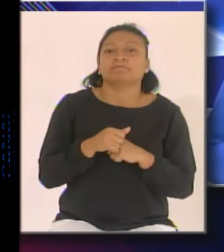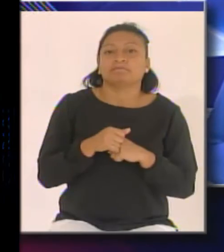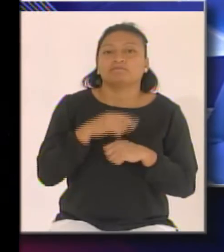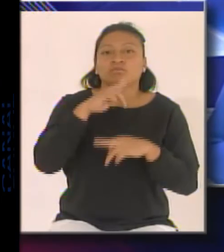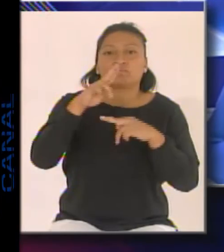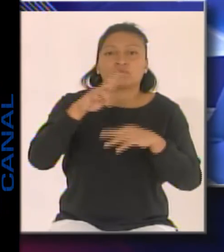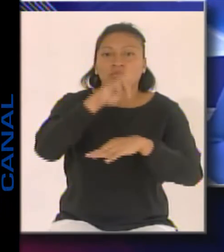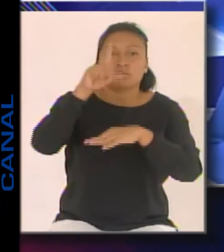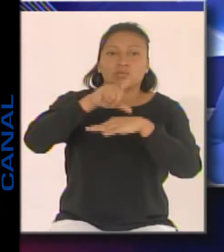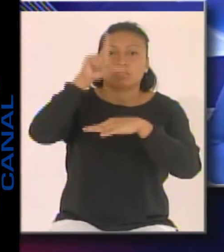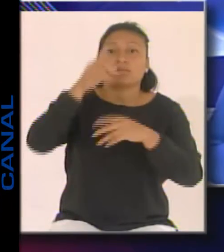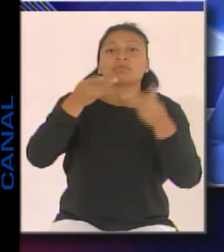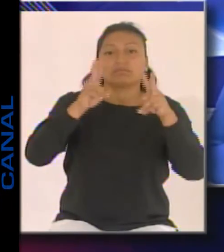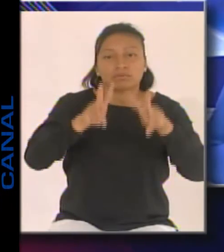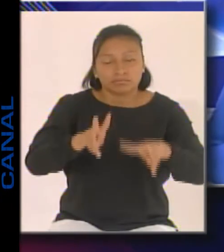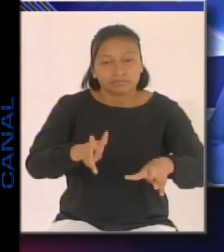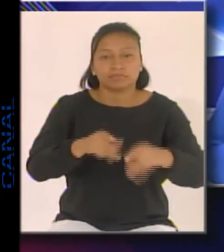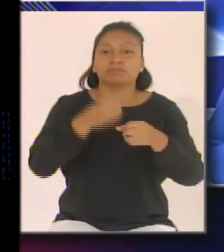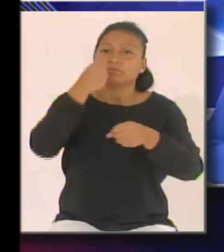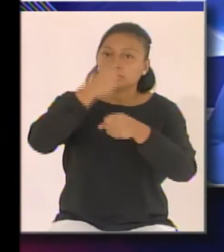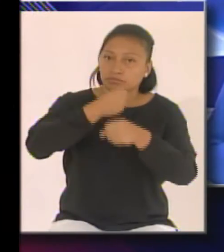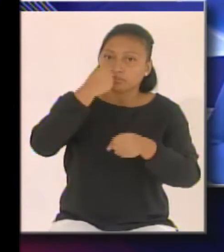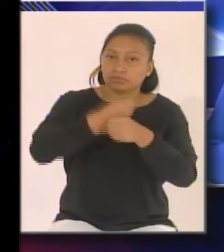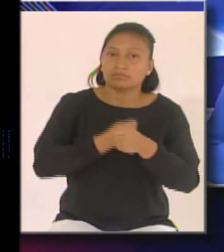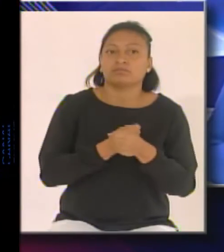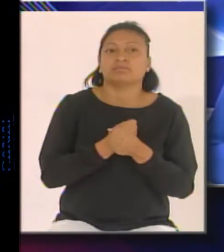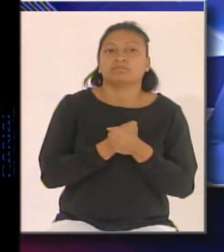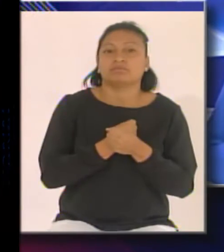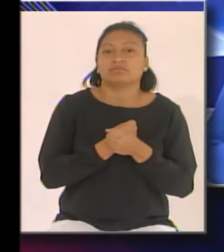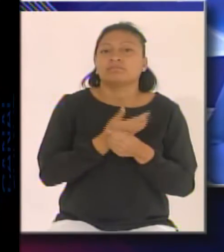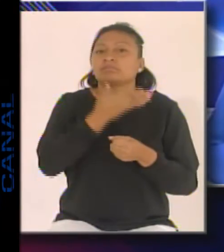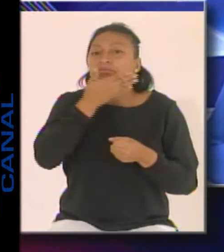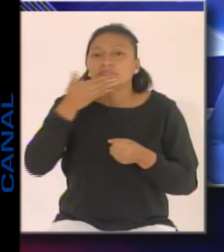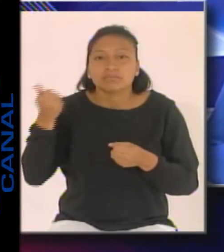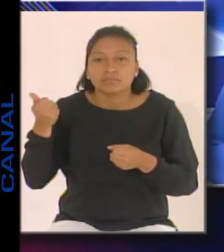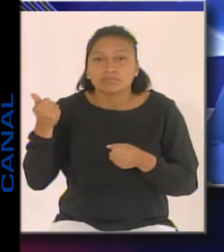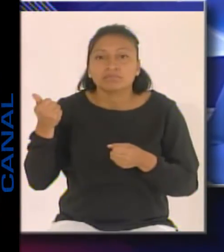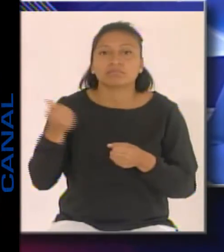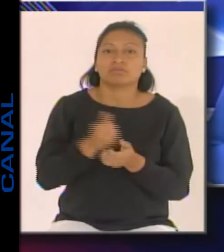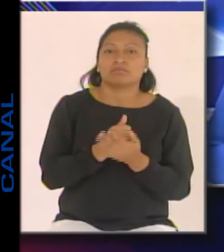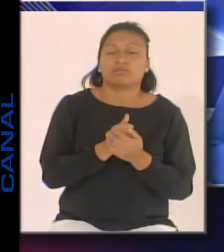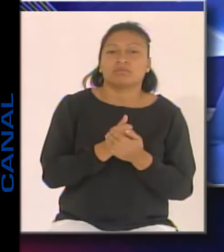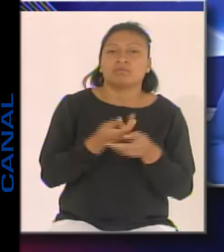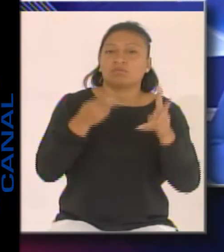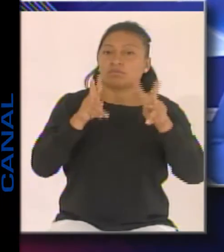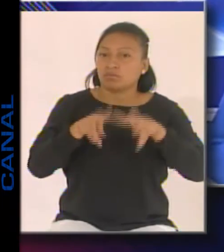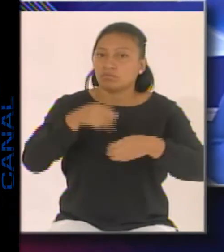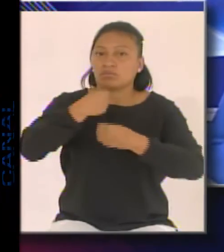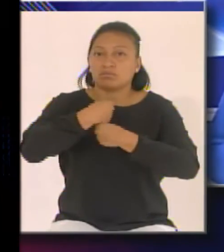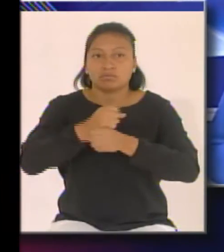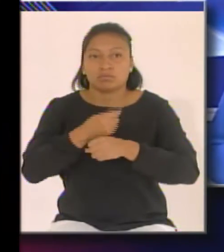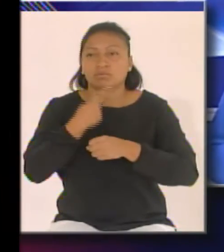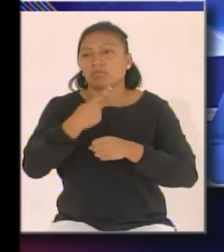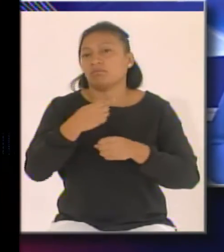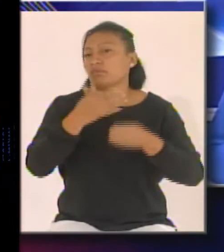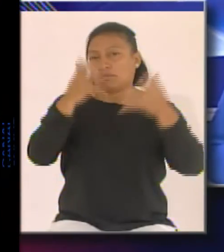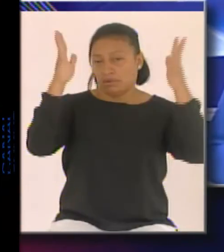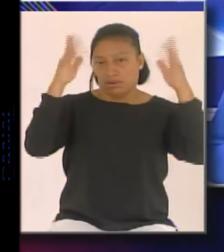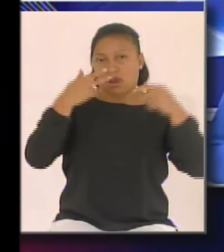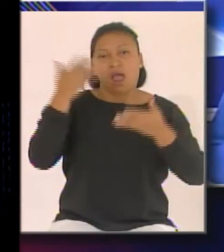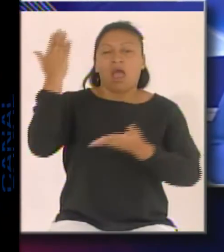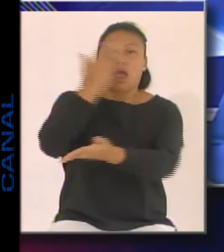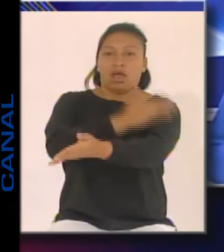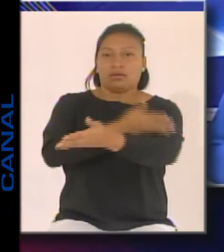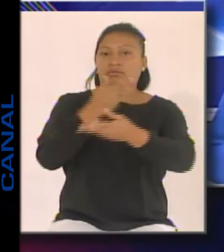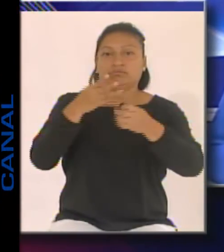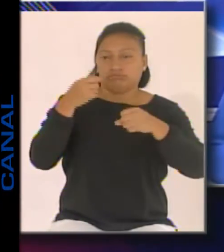empeñándonos en hacer un trabajo mejorado a todo lo que se ha venido haciendo. Con esto no quiero decir que antes no se lo había